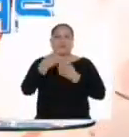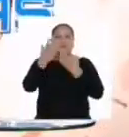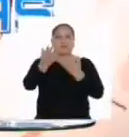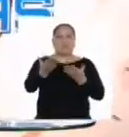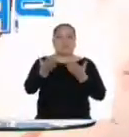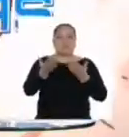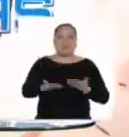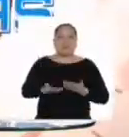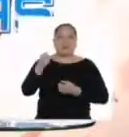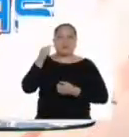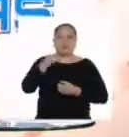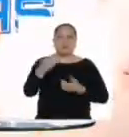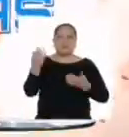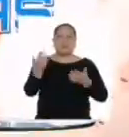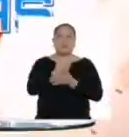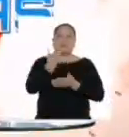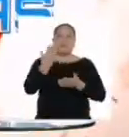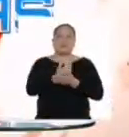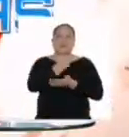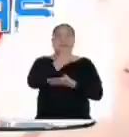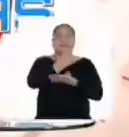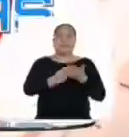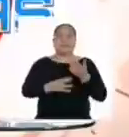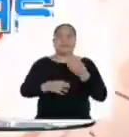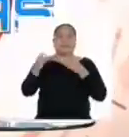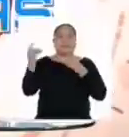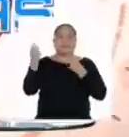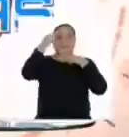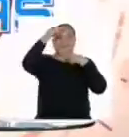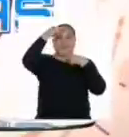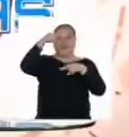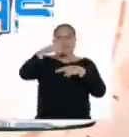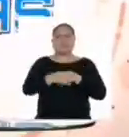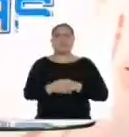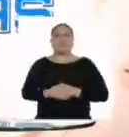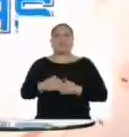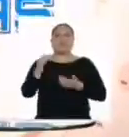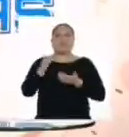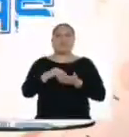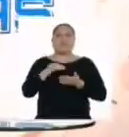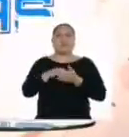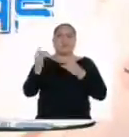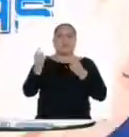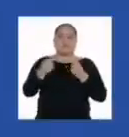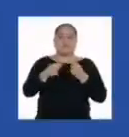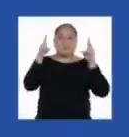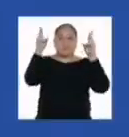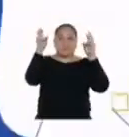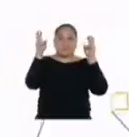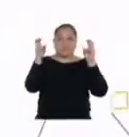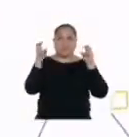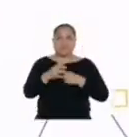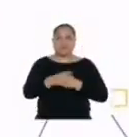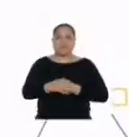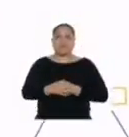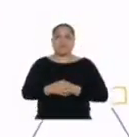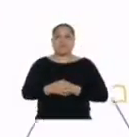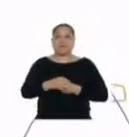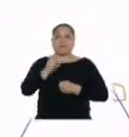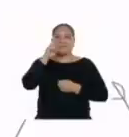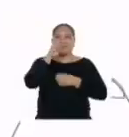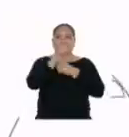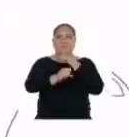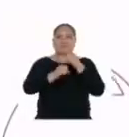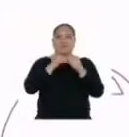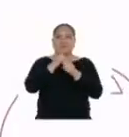Bienvenidas y bienvenidos a una nueva edición de las Rappi Noticias. Vayamos rápidamente con los titulares. A dos